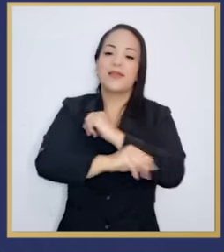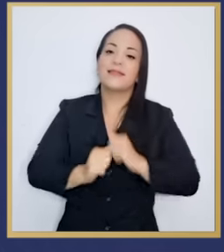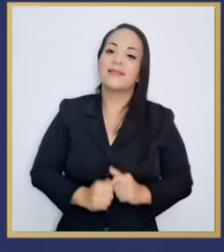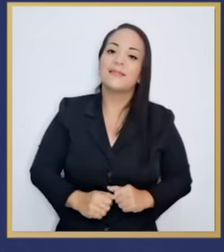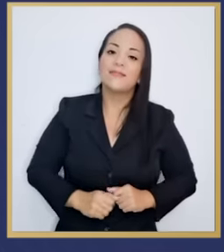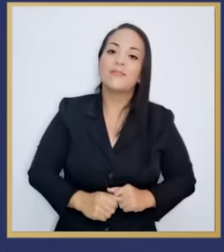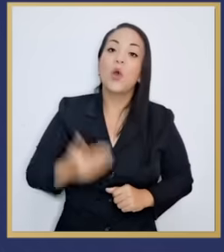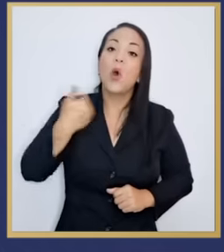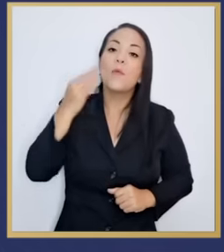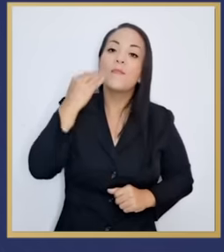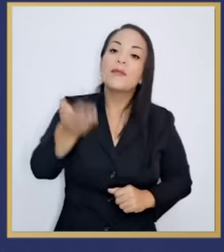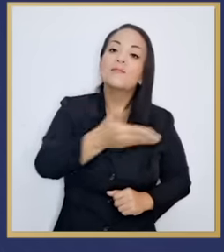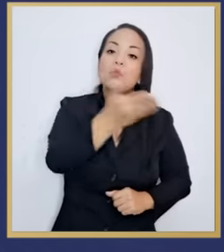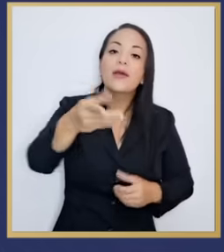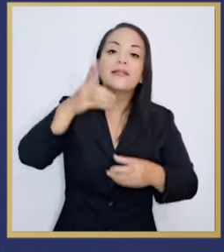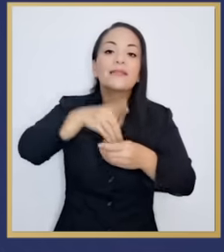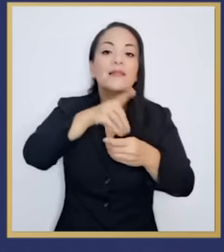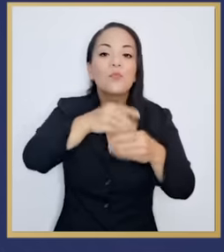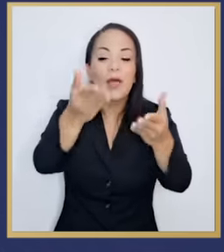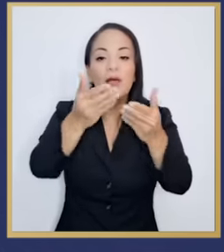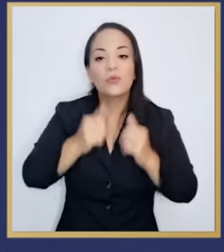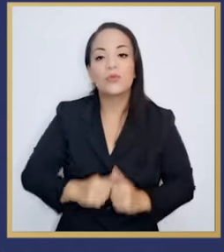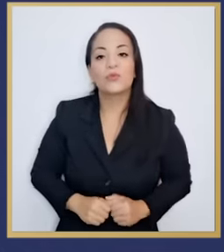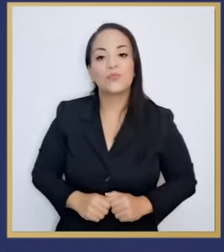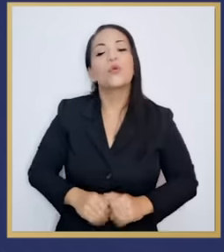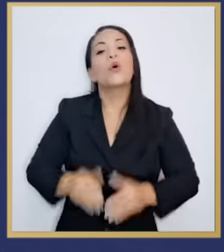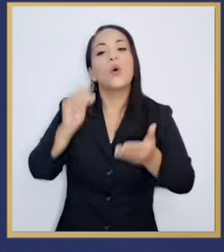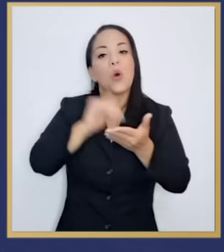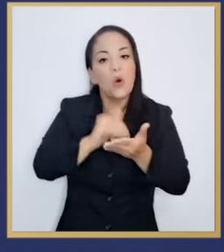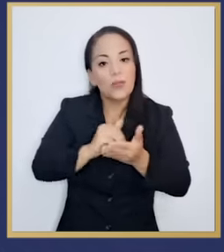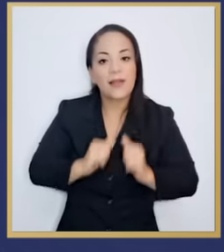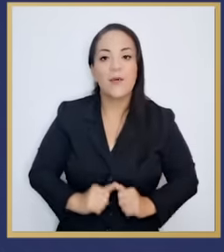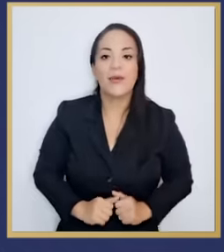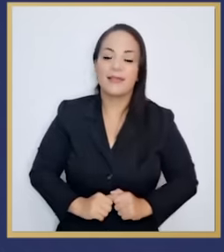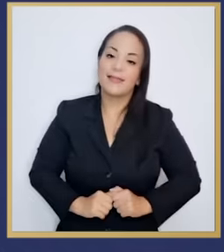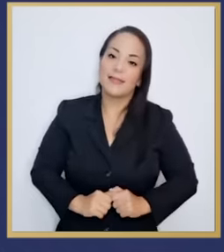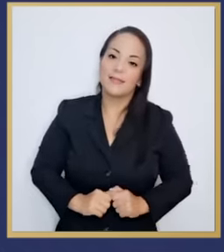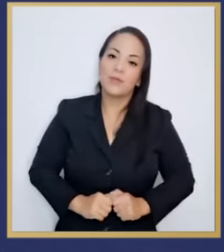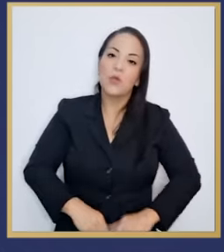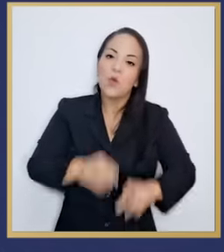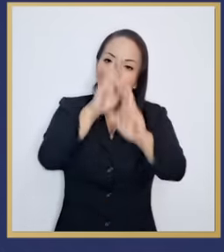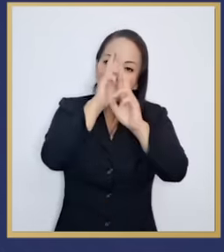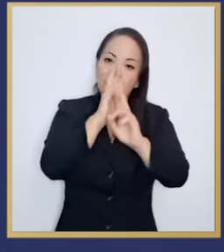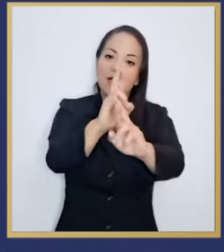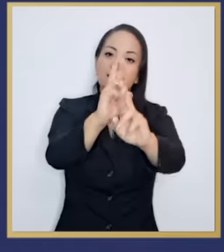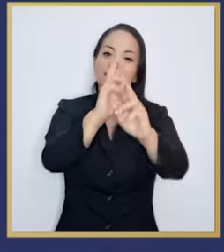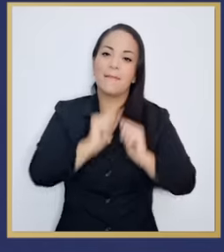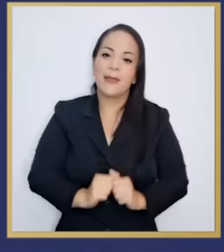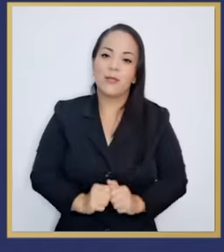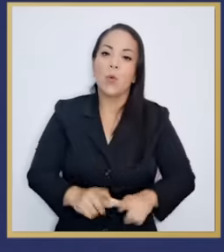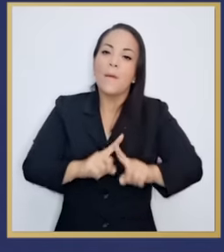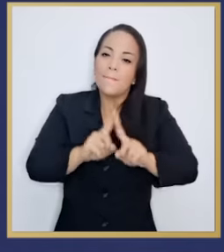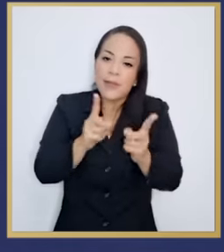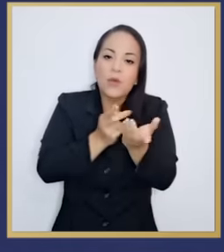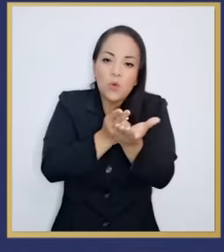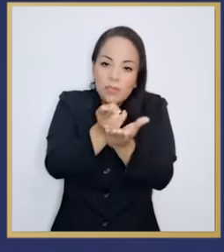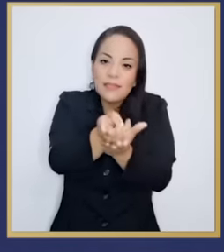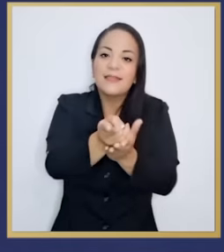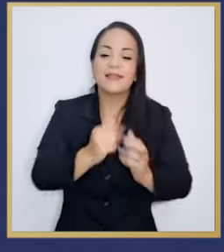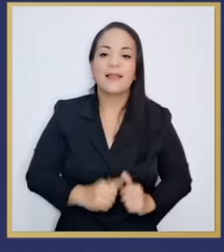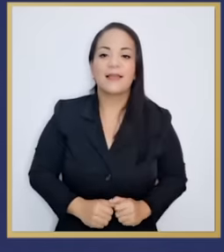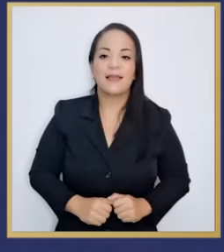y señores diputados, de nuevo, con muchísimo respeto, pero sinceridad,